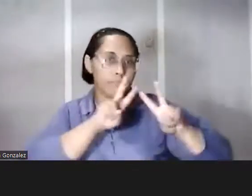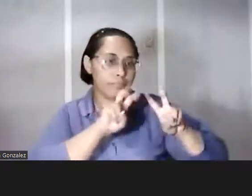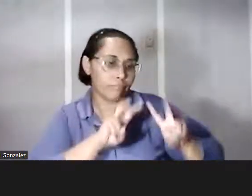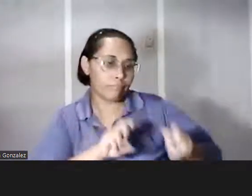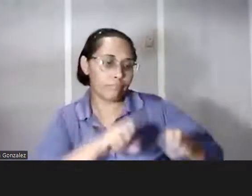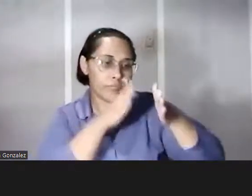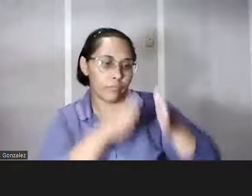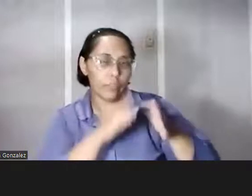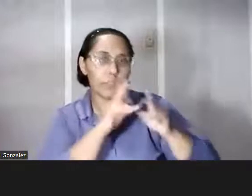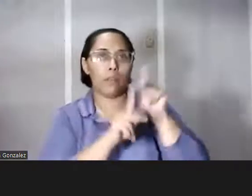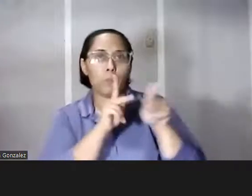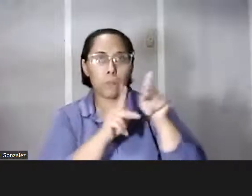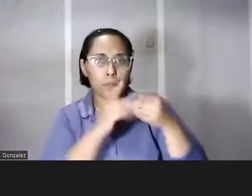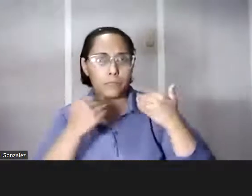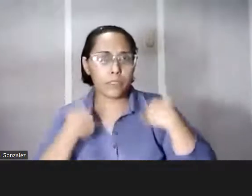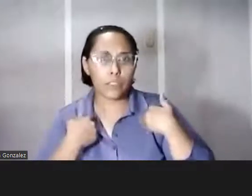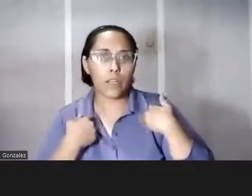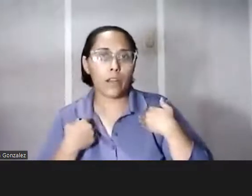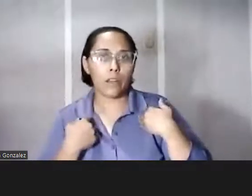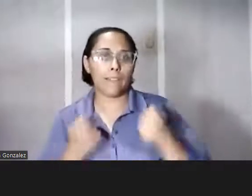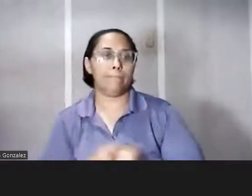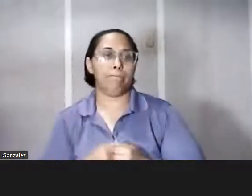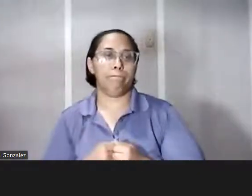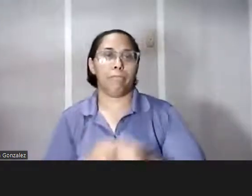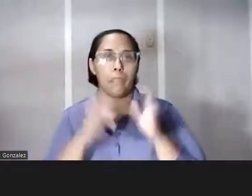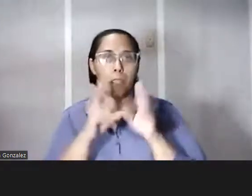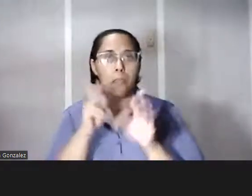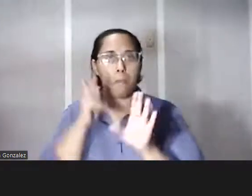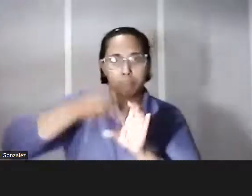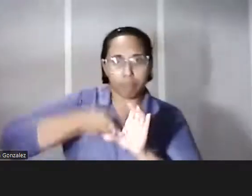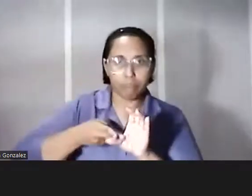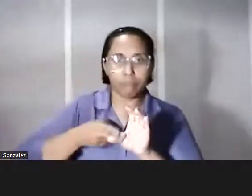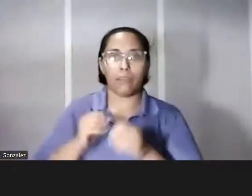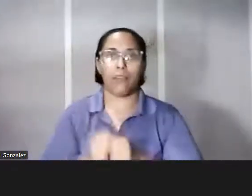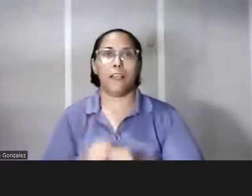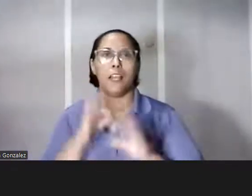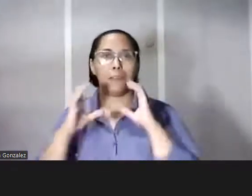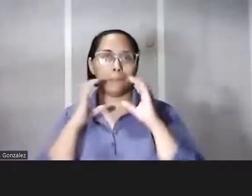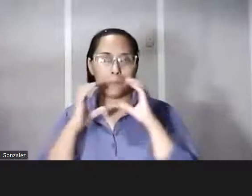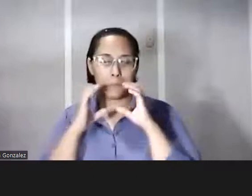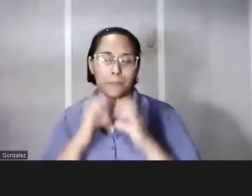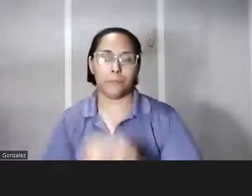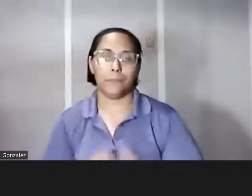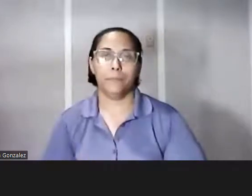por personas, ¿verdad? Que pueden tener o no el privilegio de participar con regularidad en los medios de comunicación tradicionales.